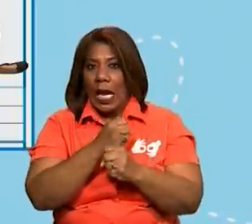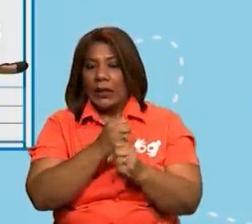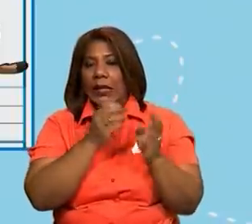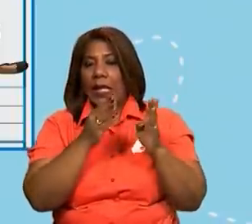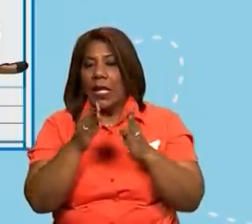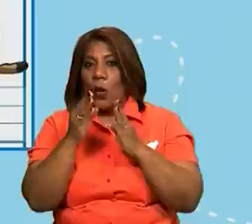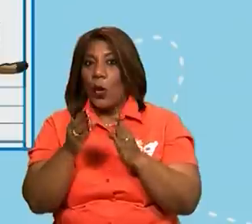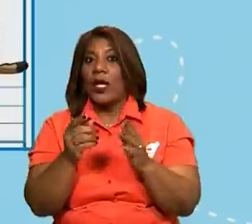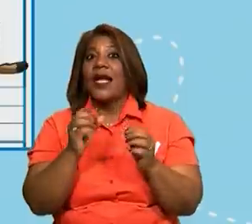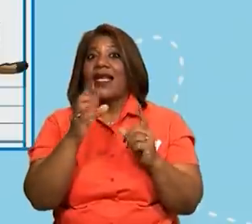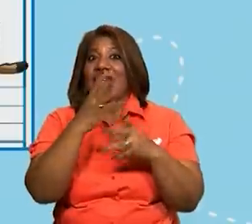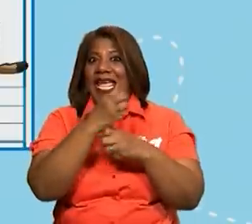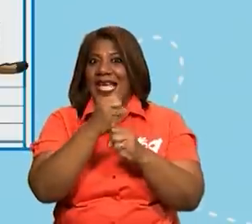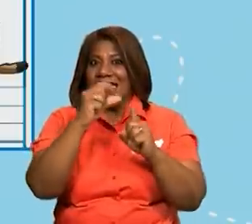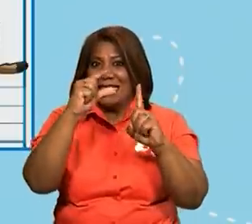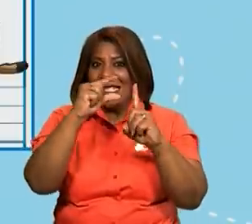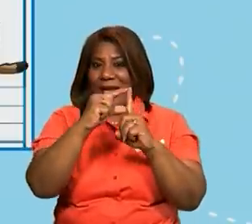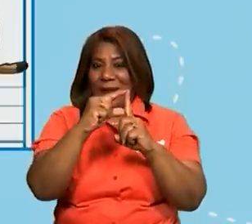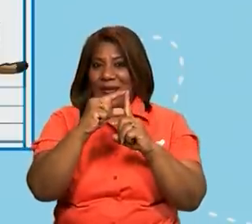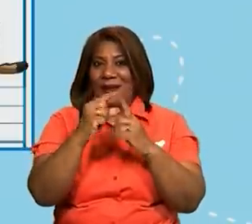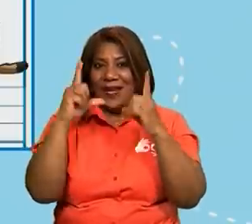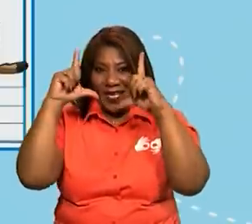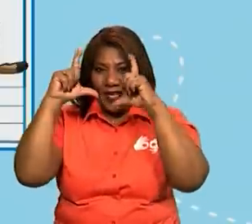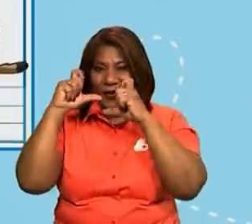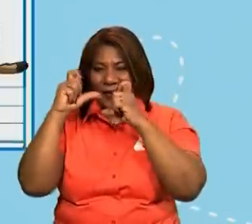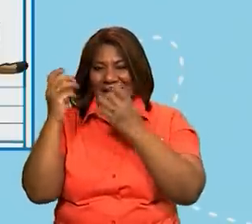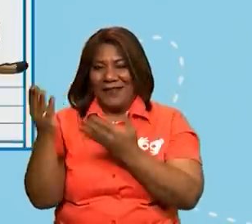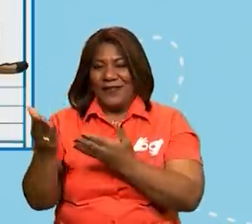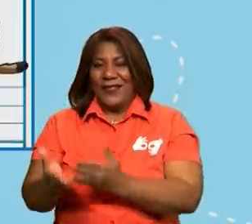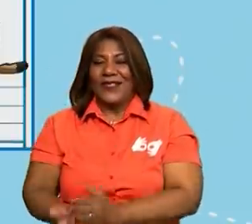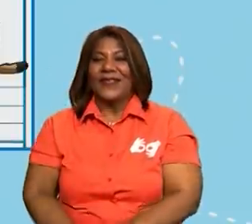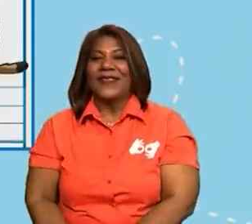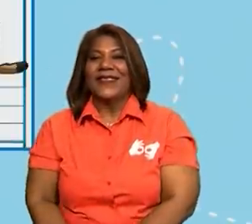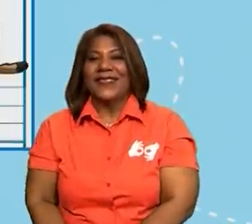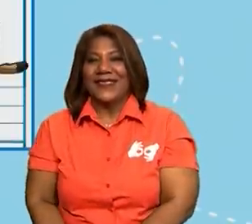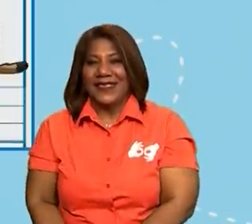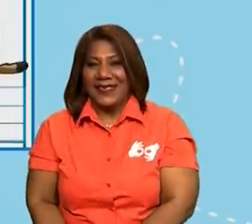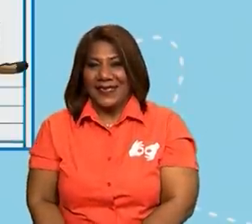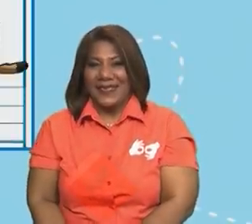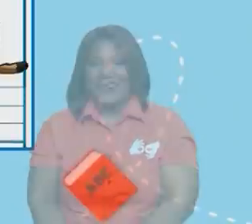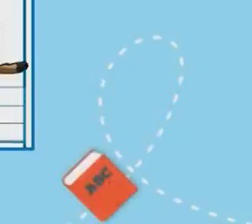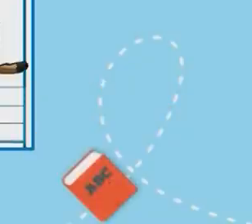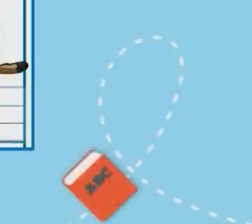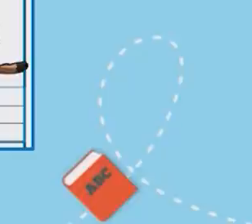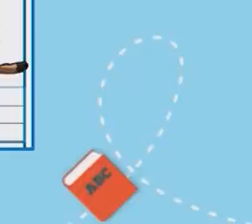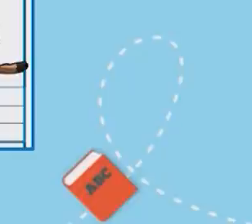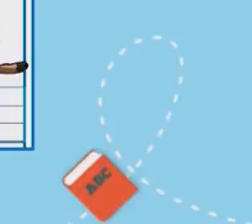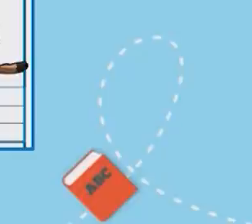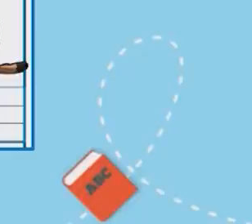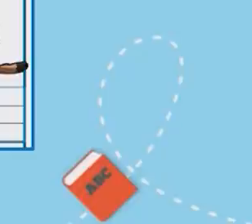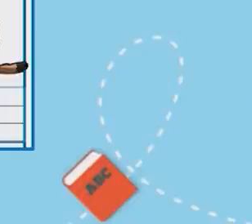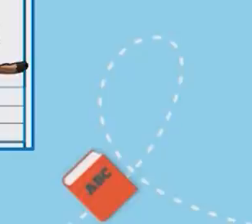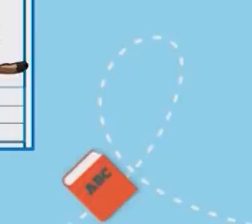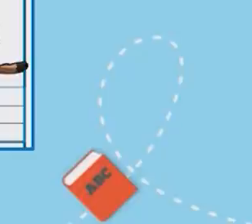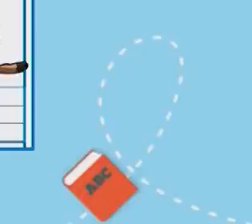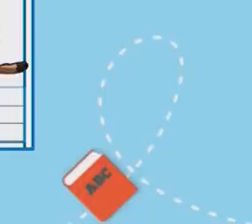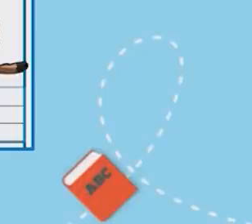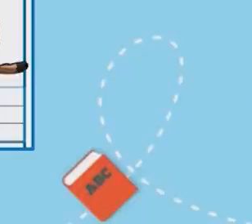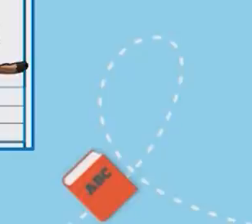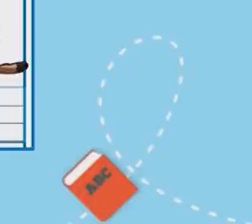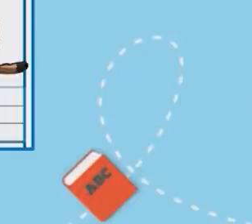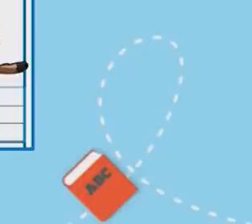desde casa, puedan culminar este taller con la ayuda, claro, de su tutor y su docente.